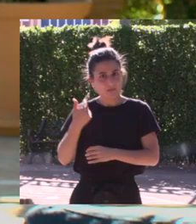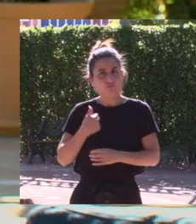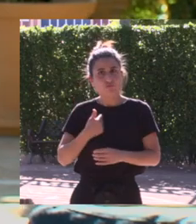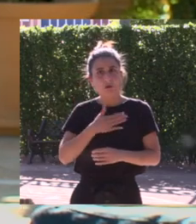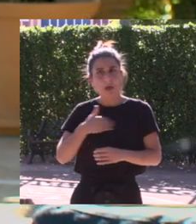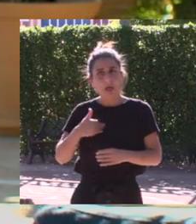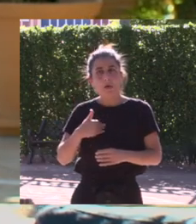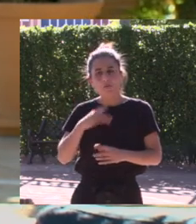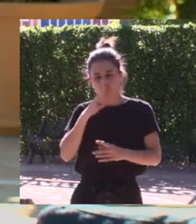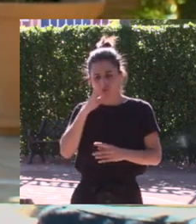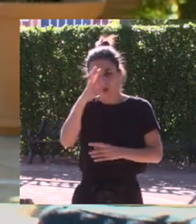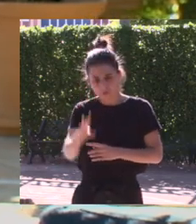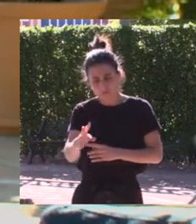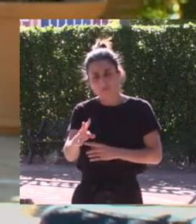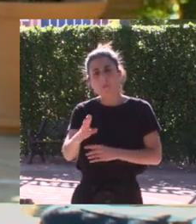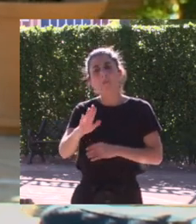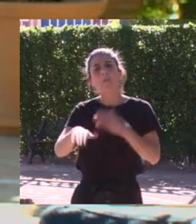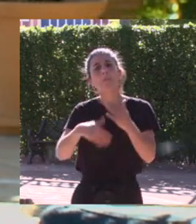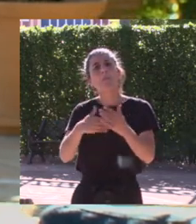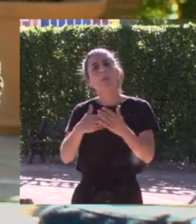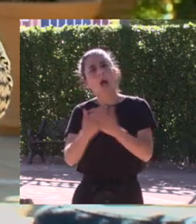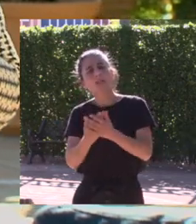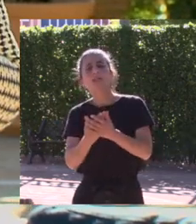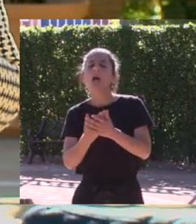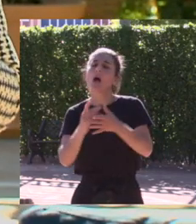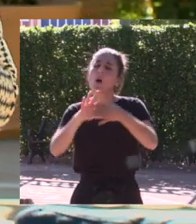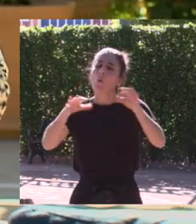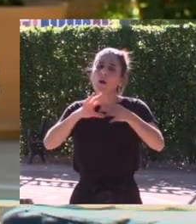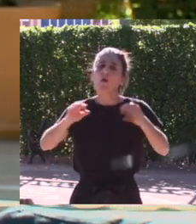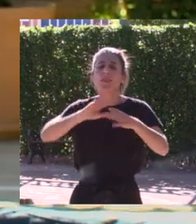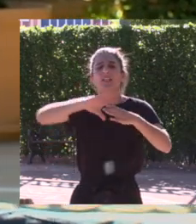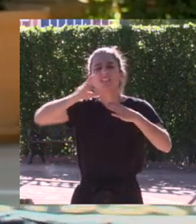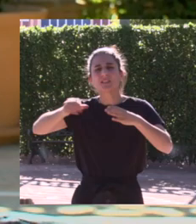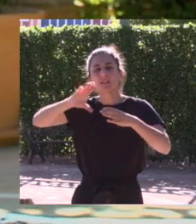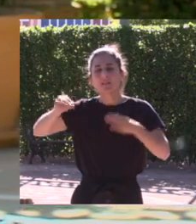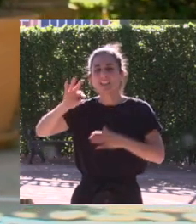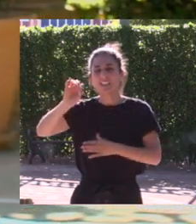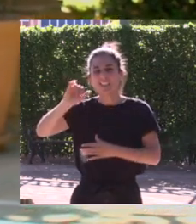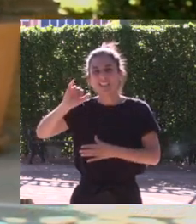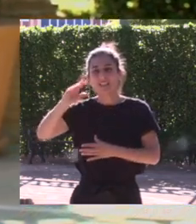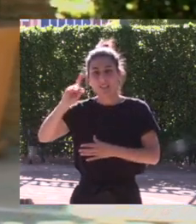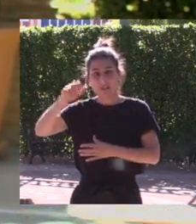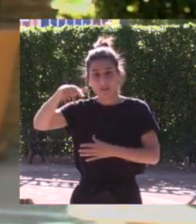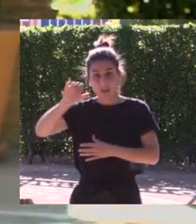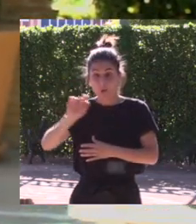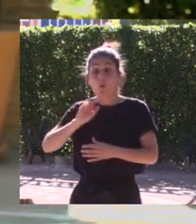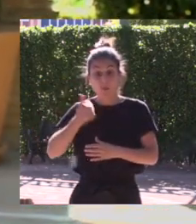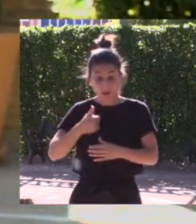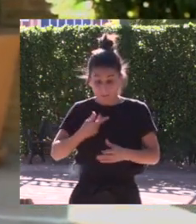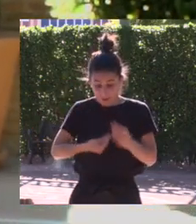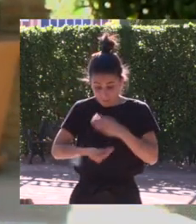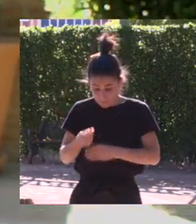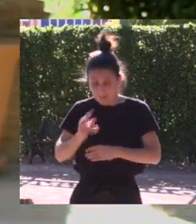intención de seguir cuatro años más para llegar hasta los Juegos Olímpicos de Sidney y de hecho después de nacer mi hija Olimpia yo vuelvo a la